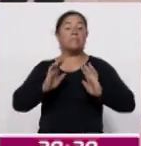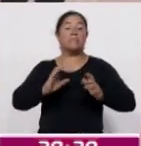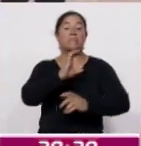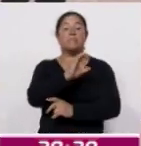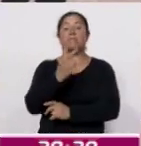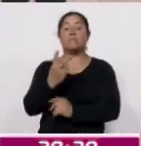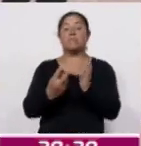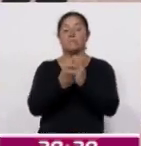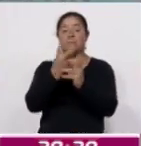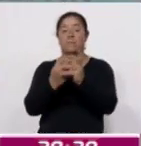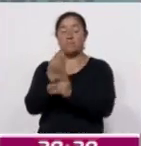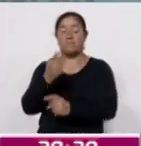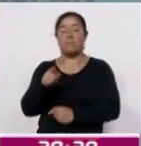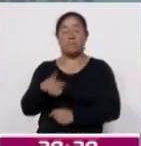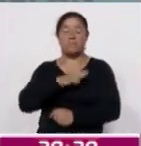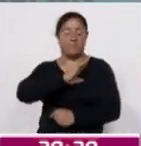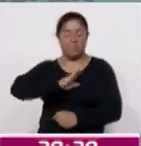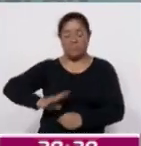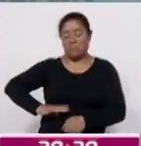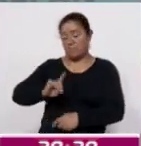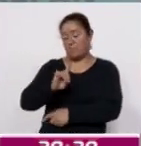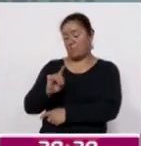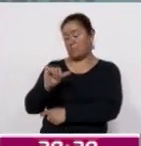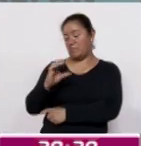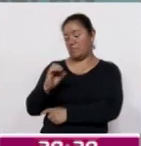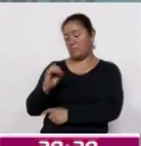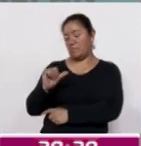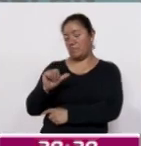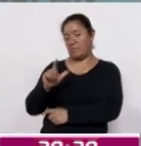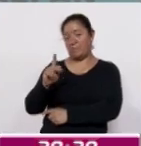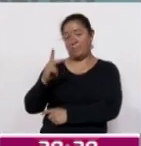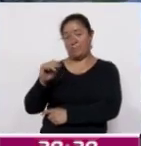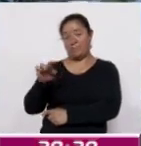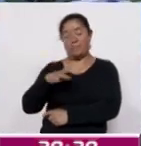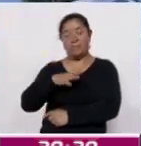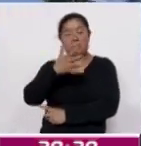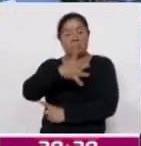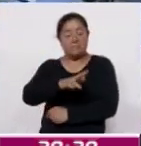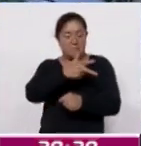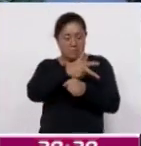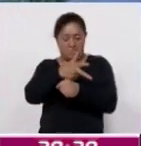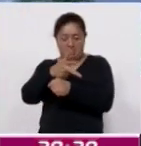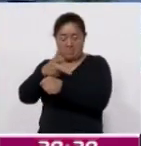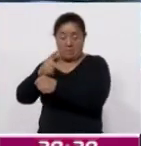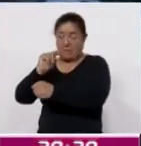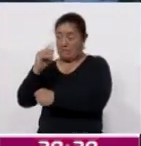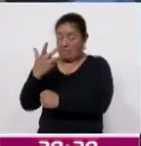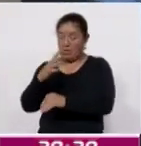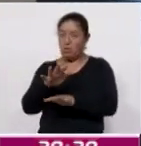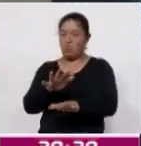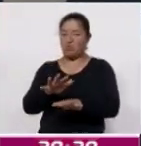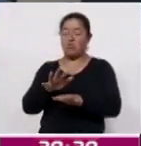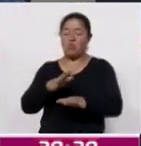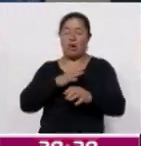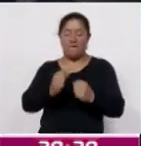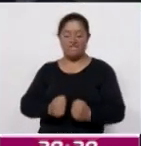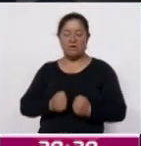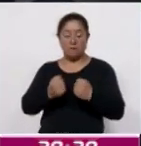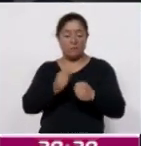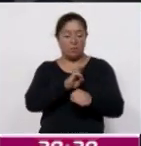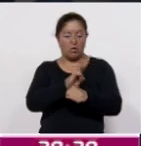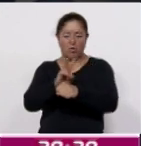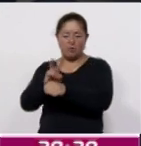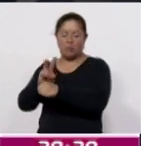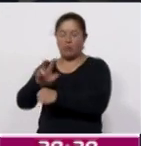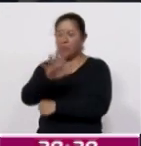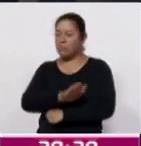Centro de Control y Comando C2 en el municipio de Sacualpan, el cual está equipado con 10 cámaras de alta tecnología que fortalecerán la vigilancia y seguridad